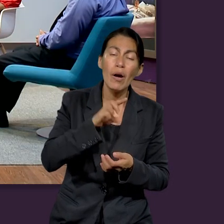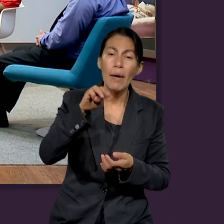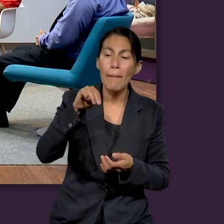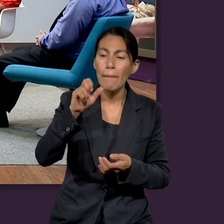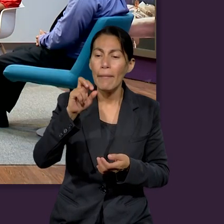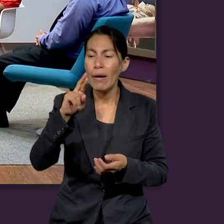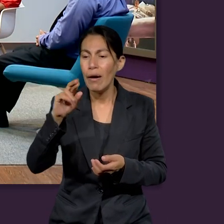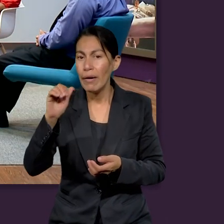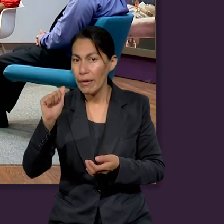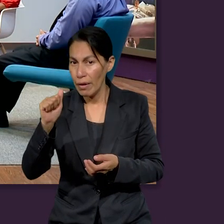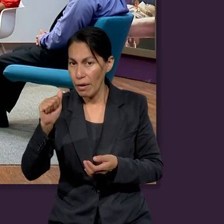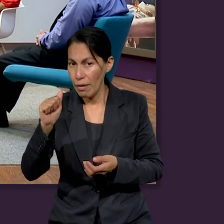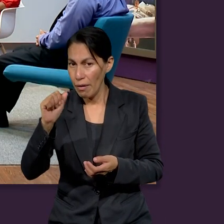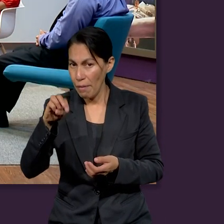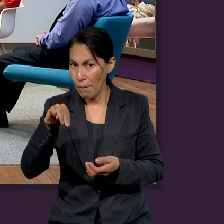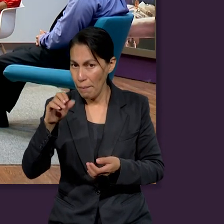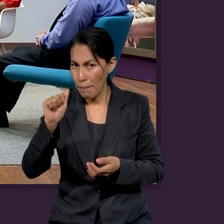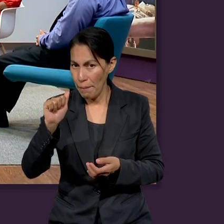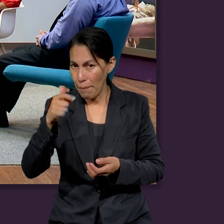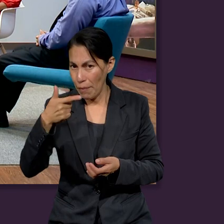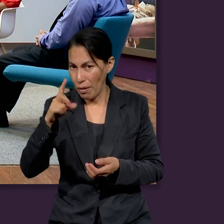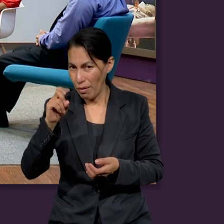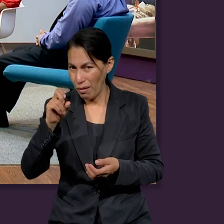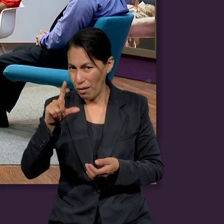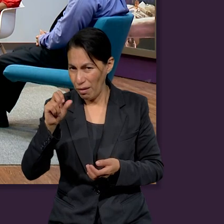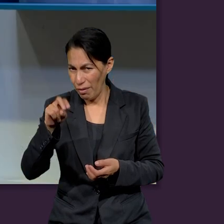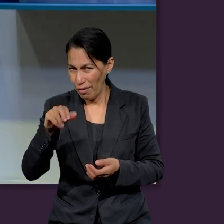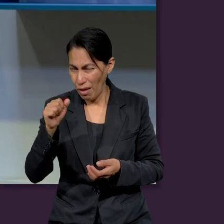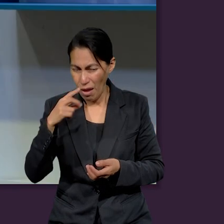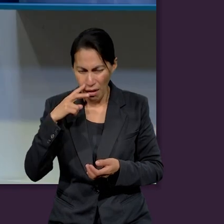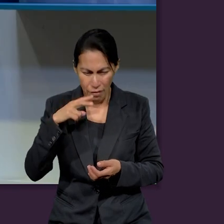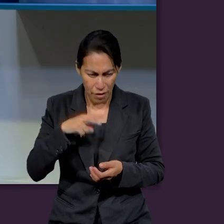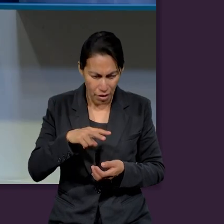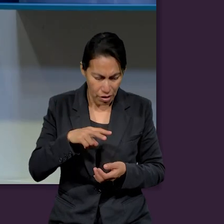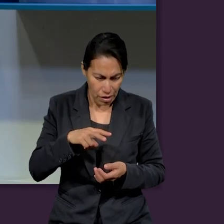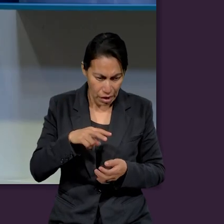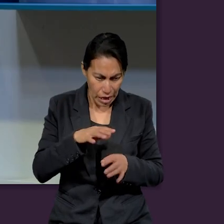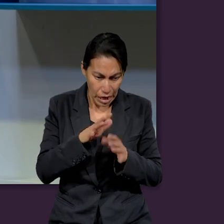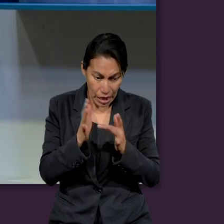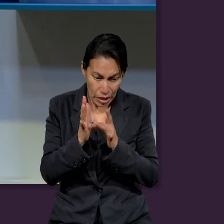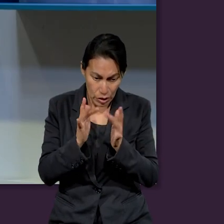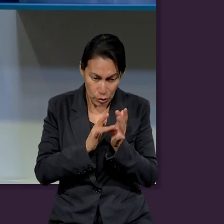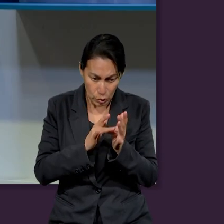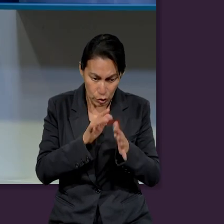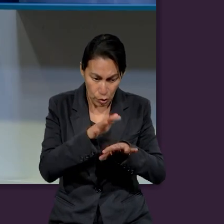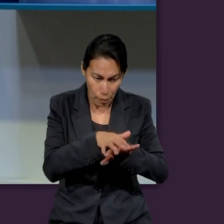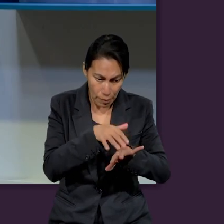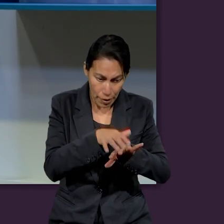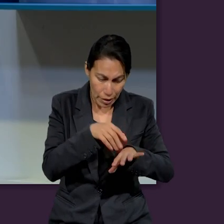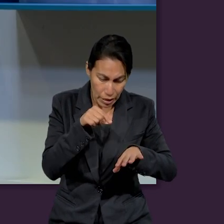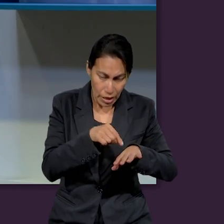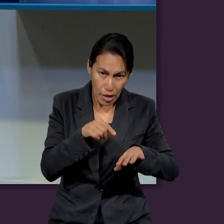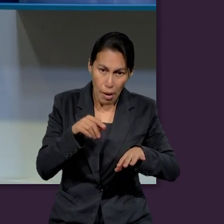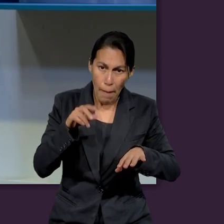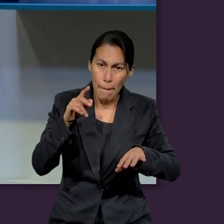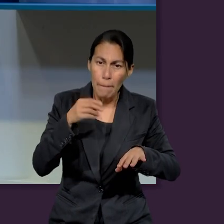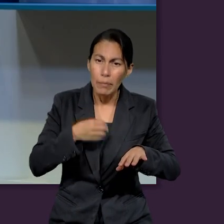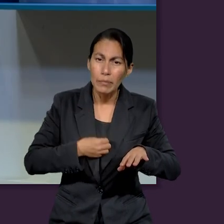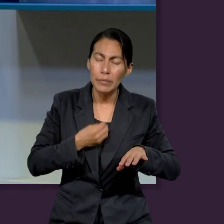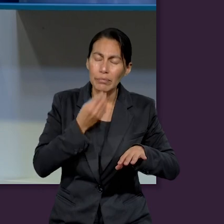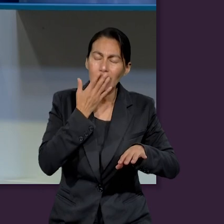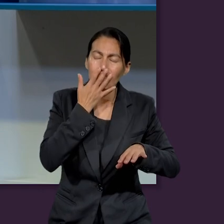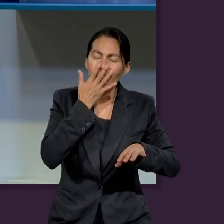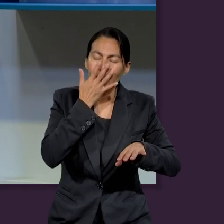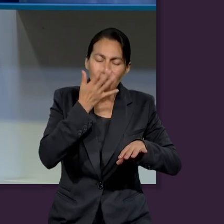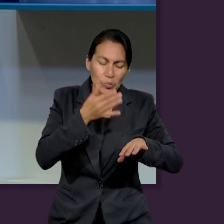Magdalena. Y cuando es usado ese perfume de nardo, perfume puro, vemos lo que entró en el